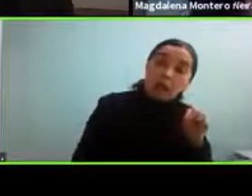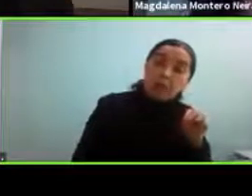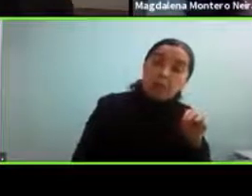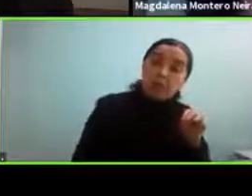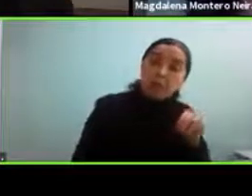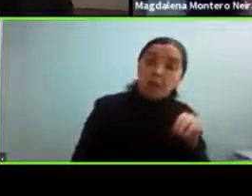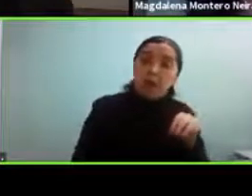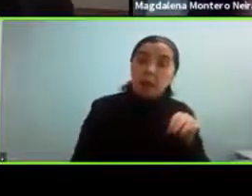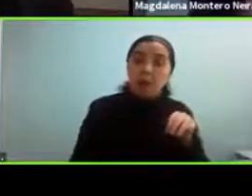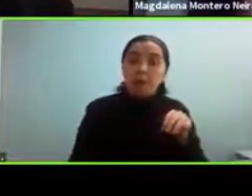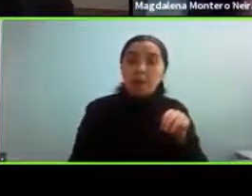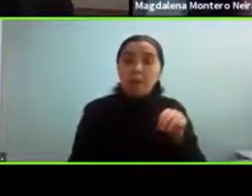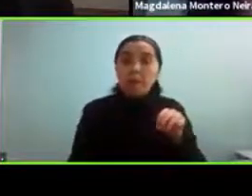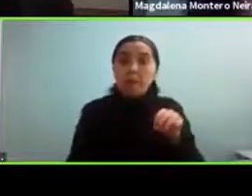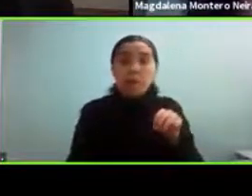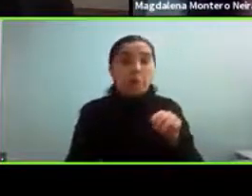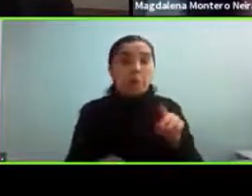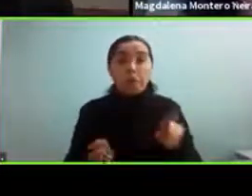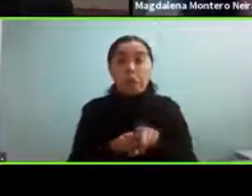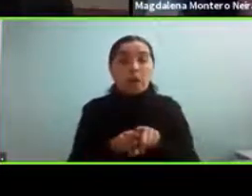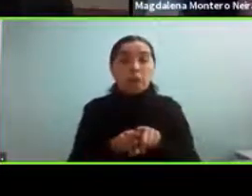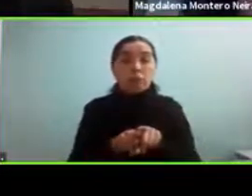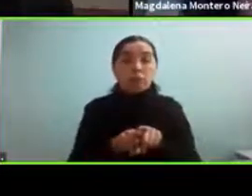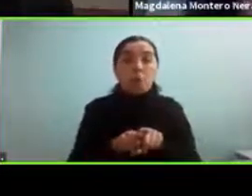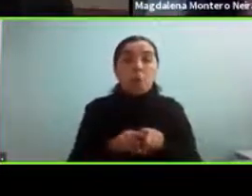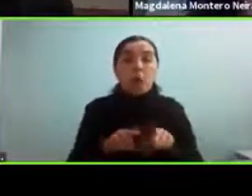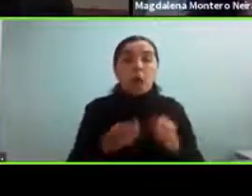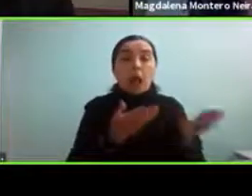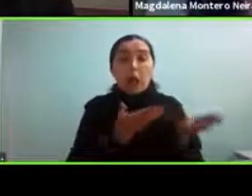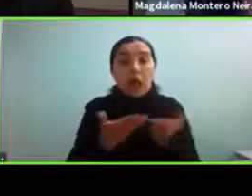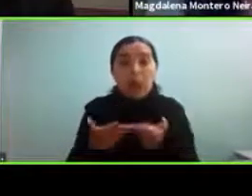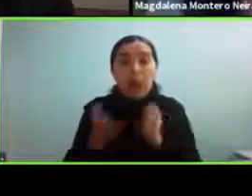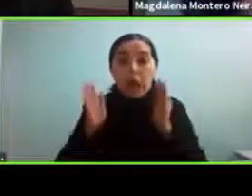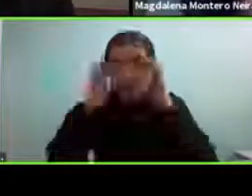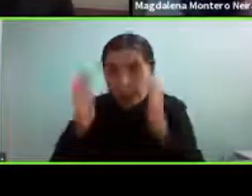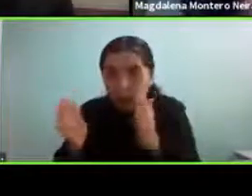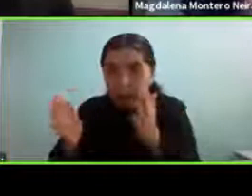neurotípica que atienda a sus hijos de una forma